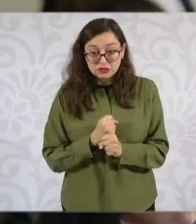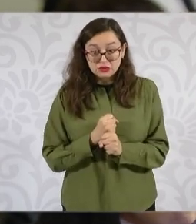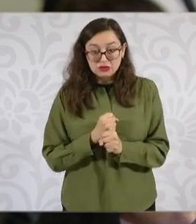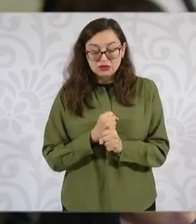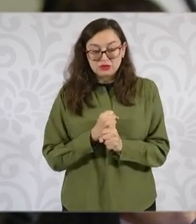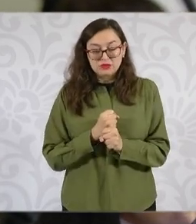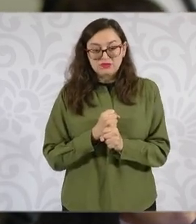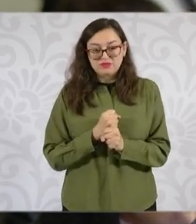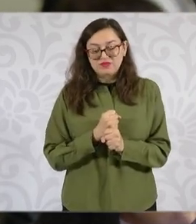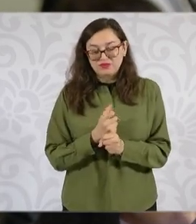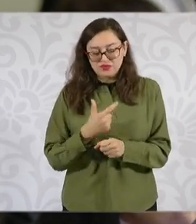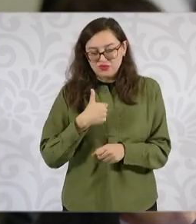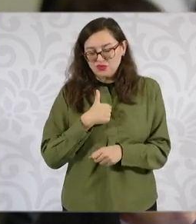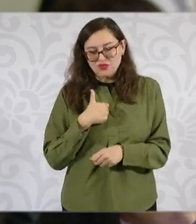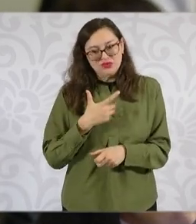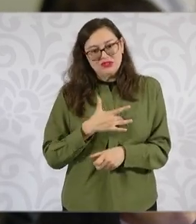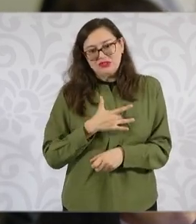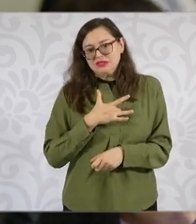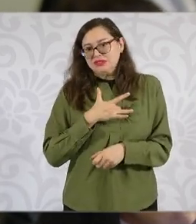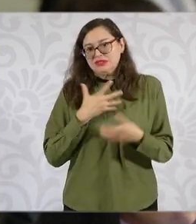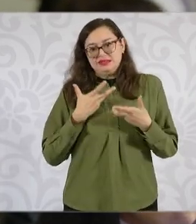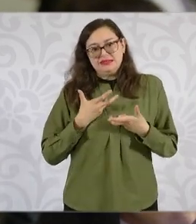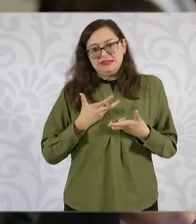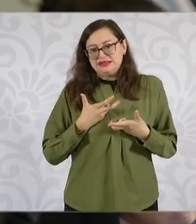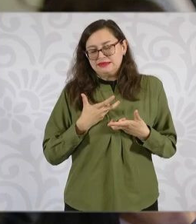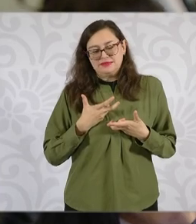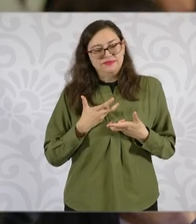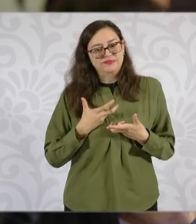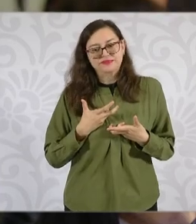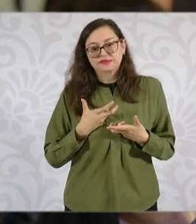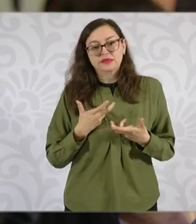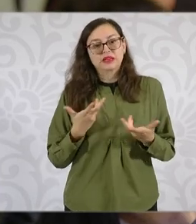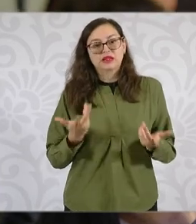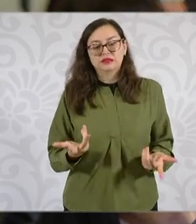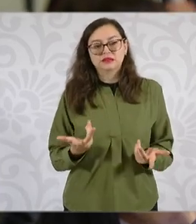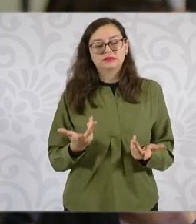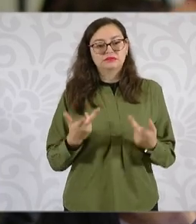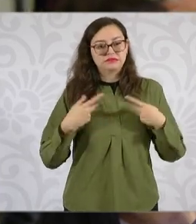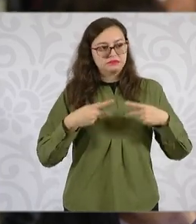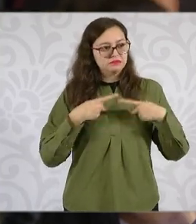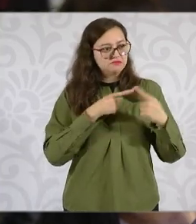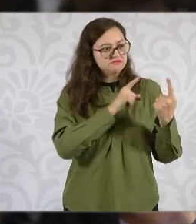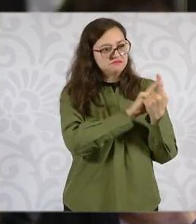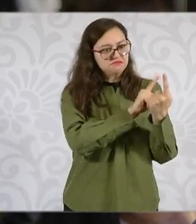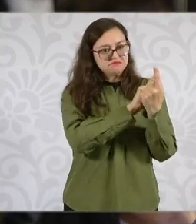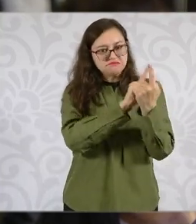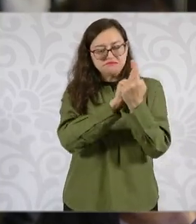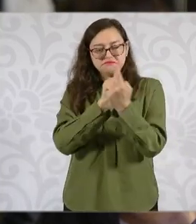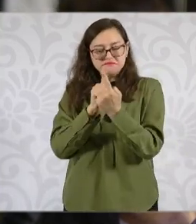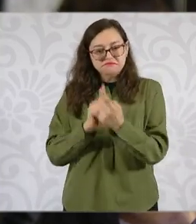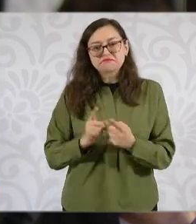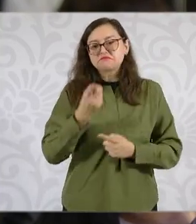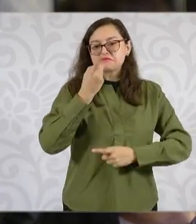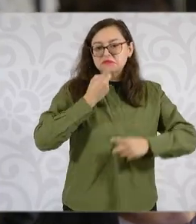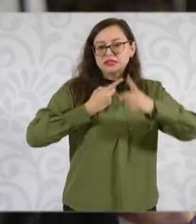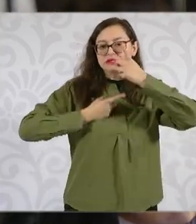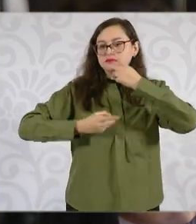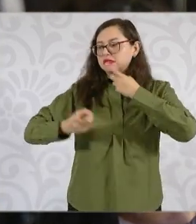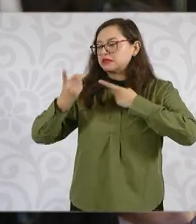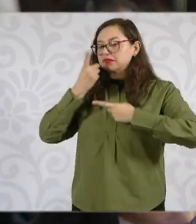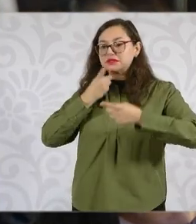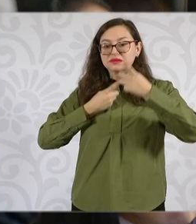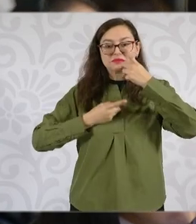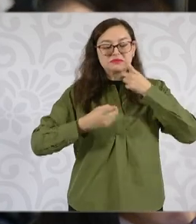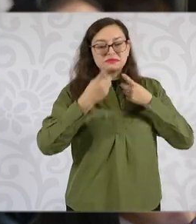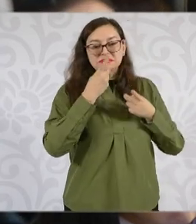me sorprende mucho porque nos comentan muchísimo en la calle respecto a este tipo de situaciones